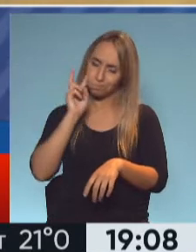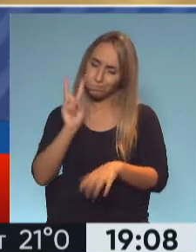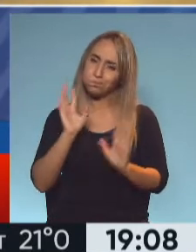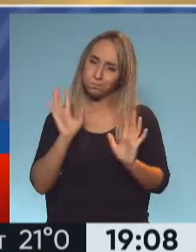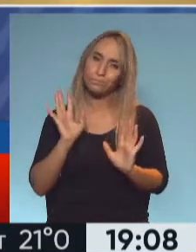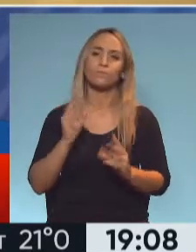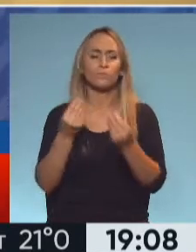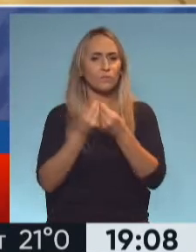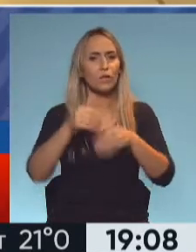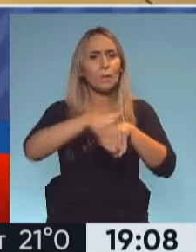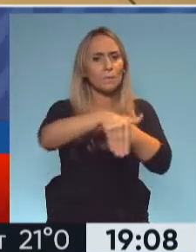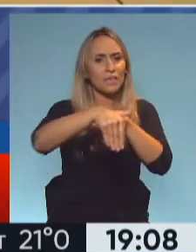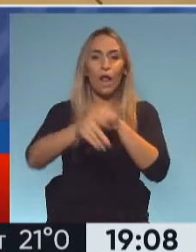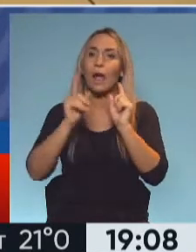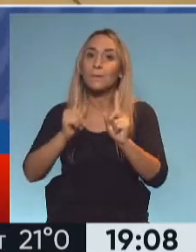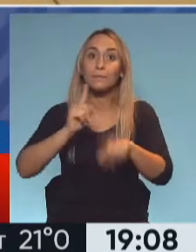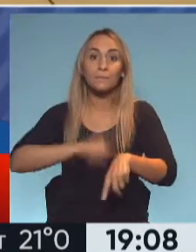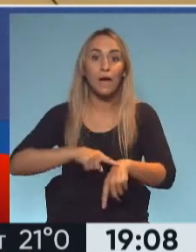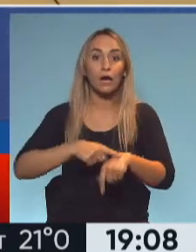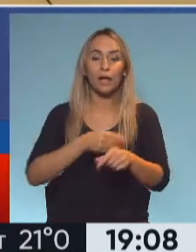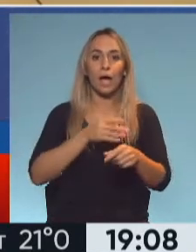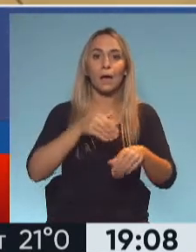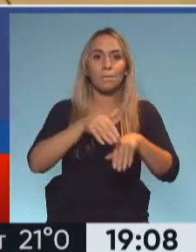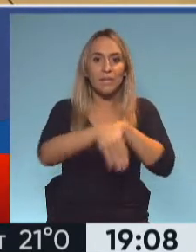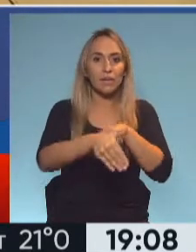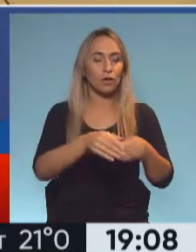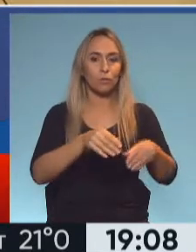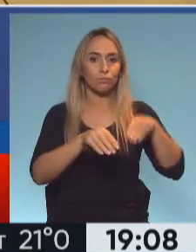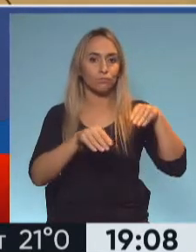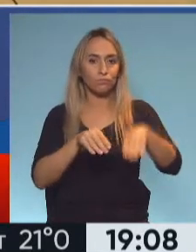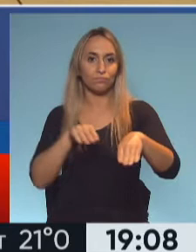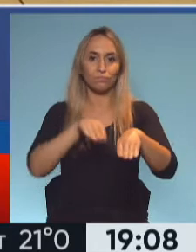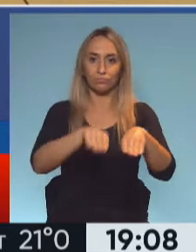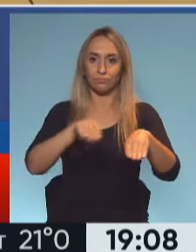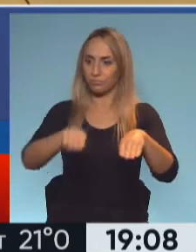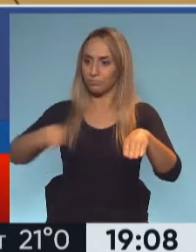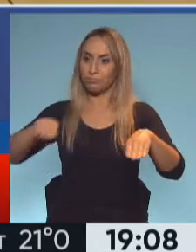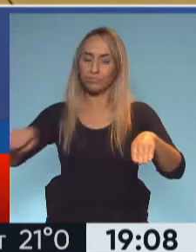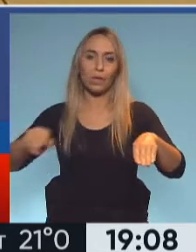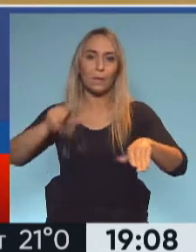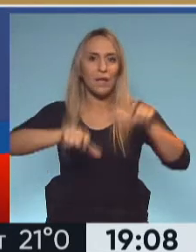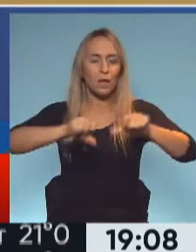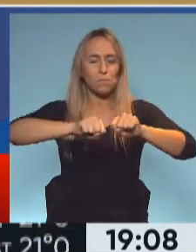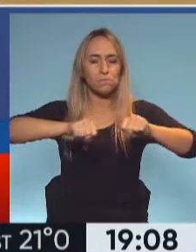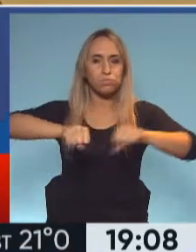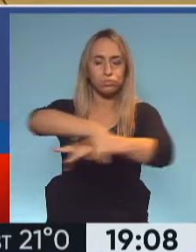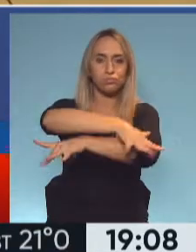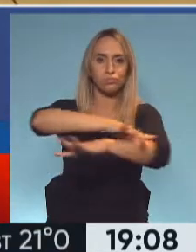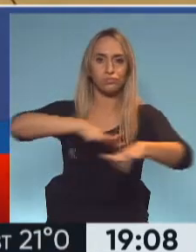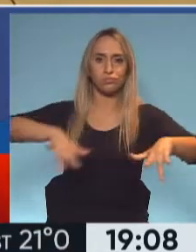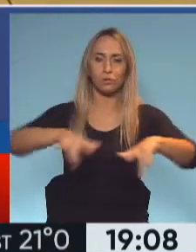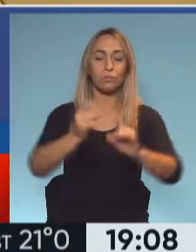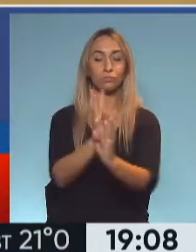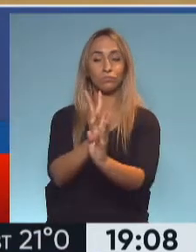donde llegan varios micros en los mismos horarios y esa cola, ese lugar donde estás, suele ser muy larga. Y allí viene esa suerte de